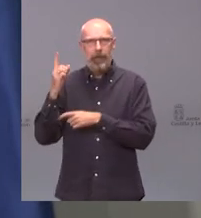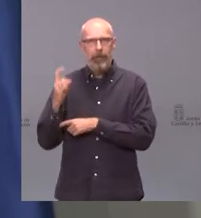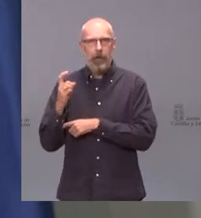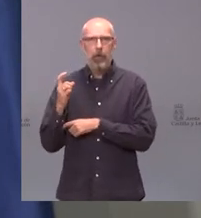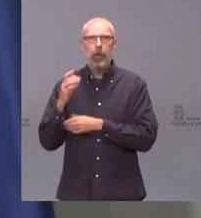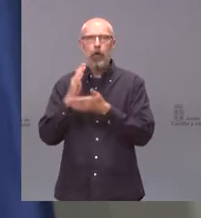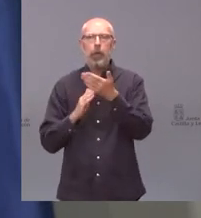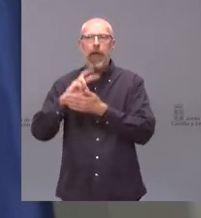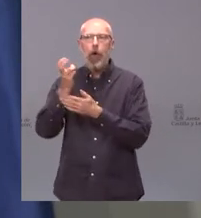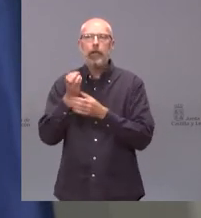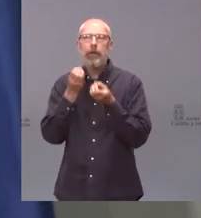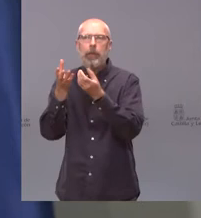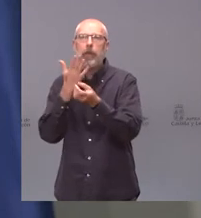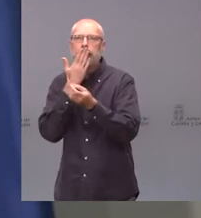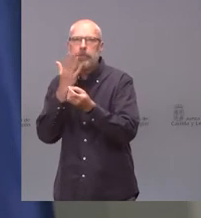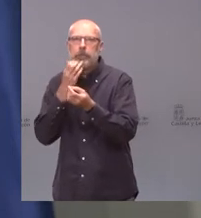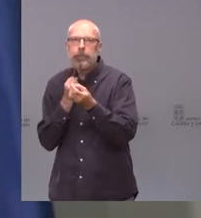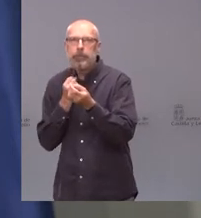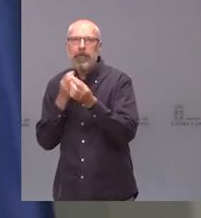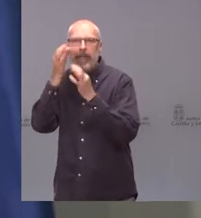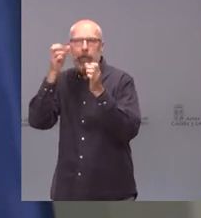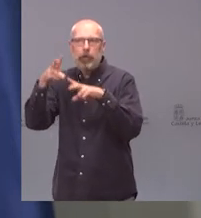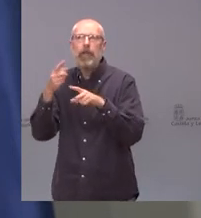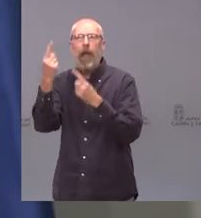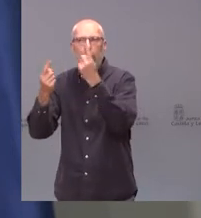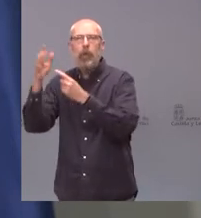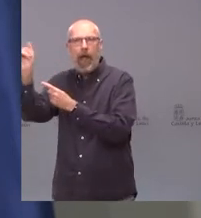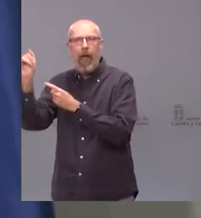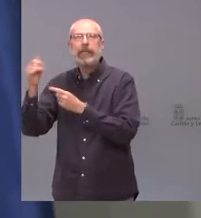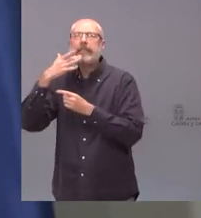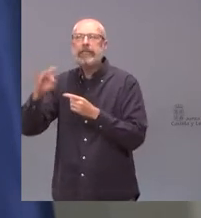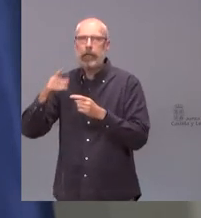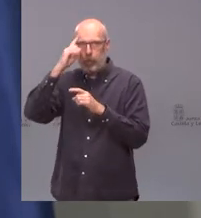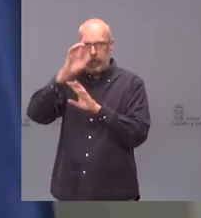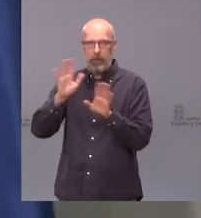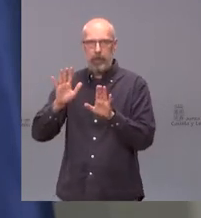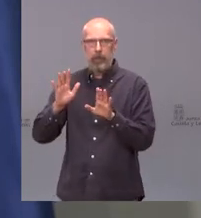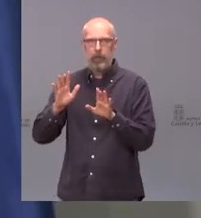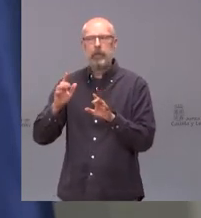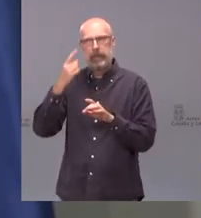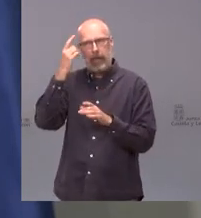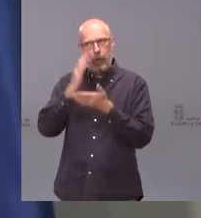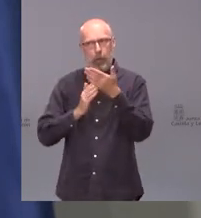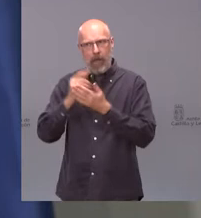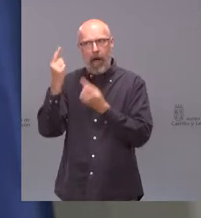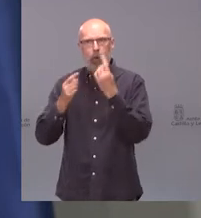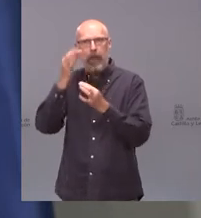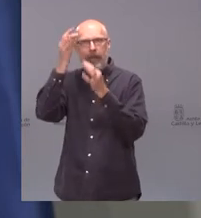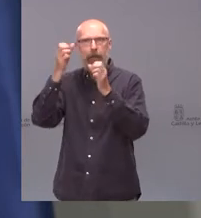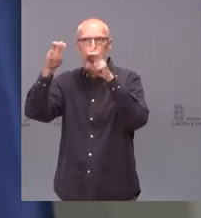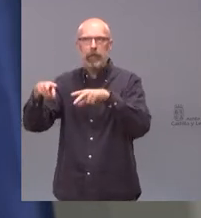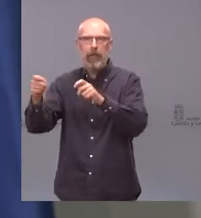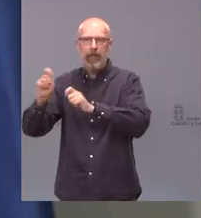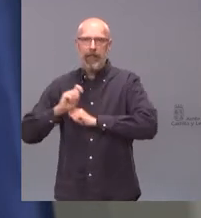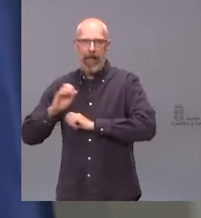información hay comunidades que ni siquiera dieron los datos hay comunidades que ni siquiera aportaron los datos o aportaron datos